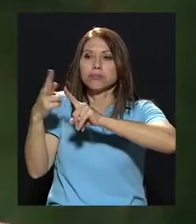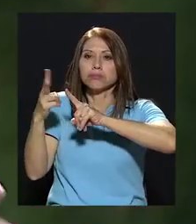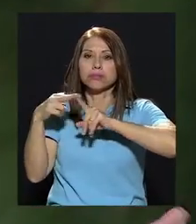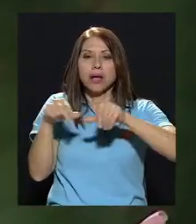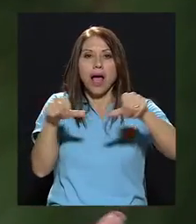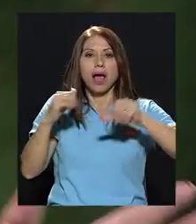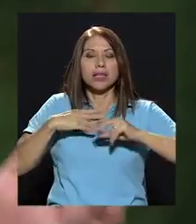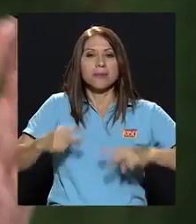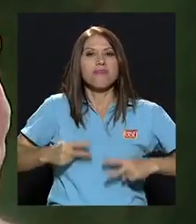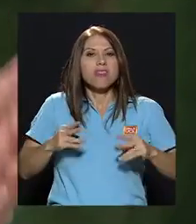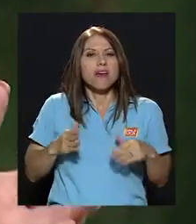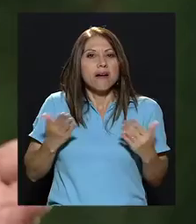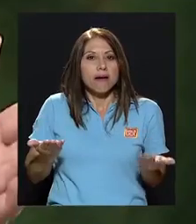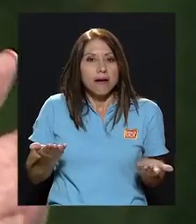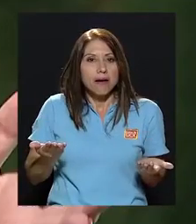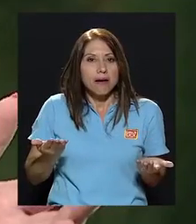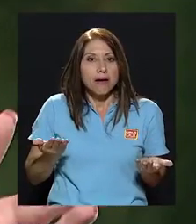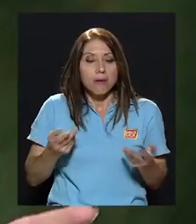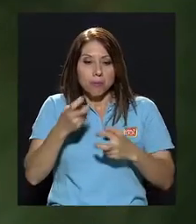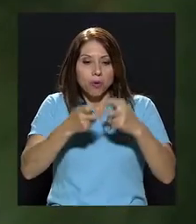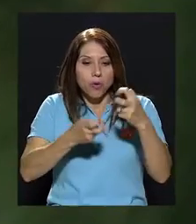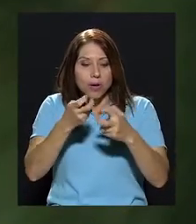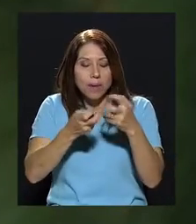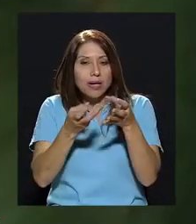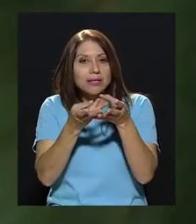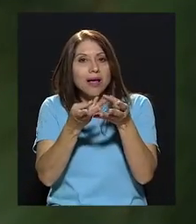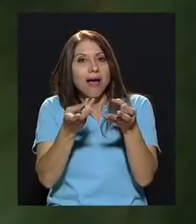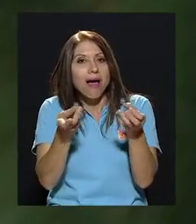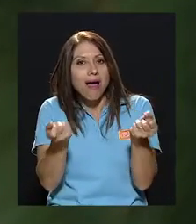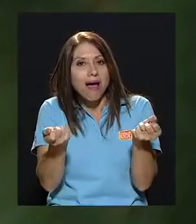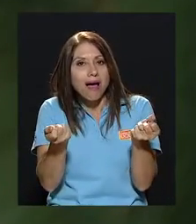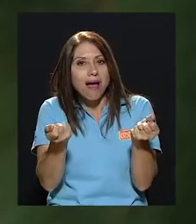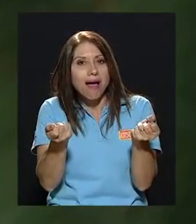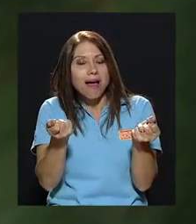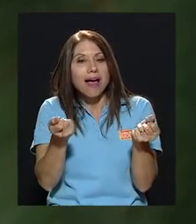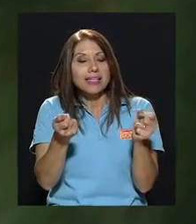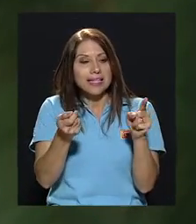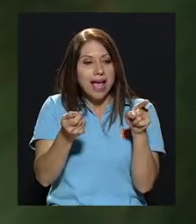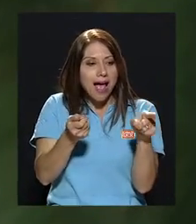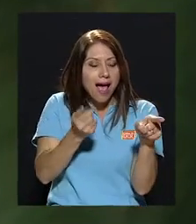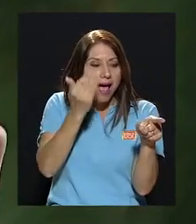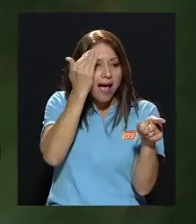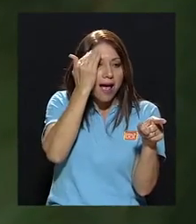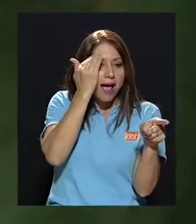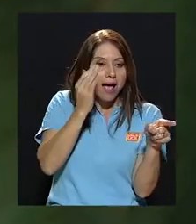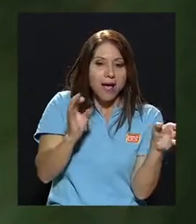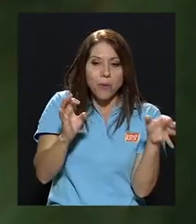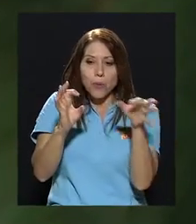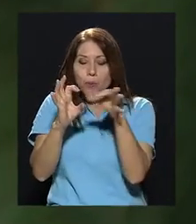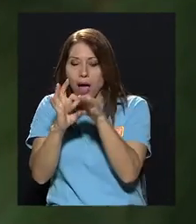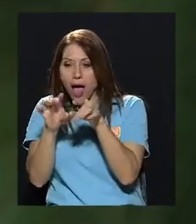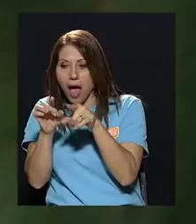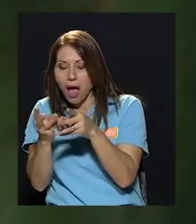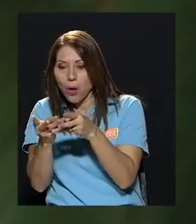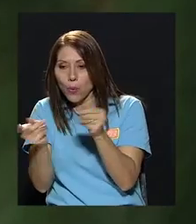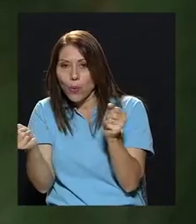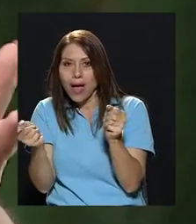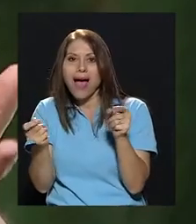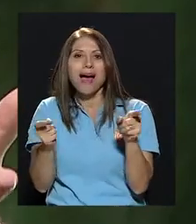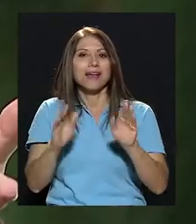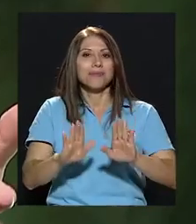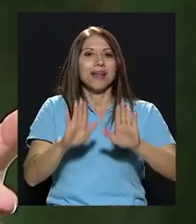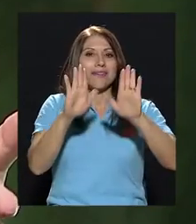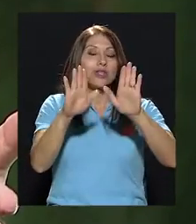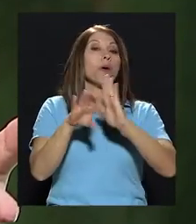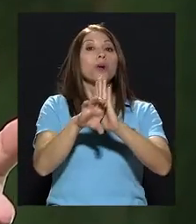de mi vida, resolviendo algunos problemas. Hacer esa conexión es maravillosa, incluso